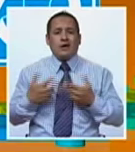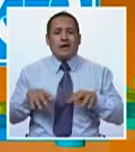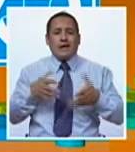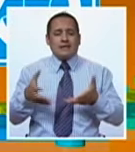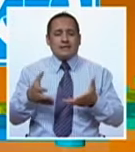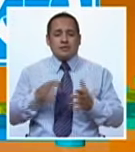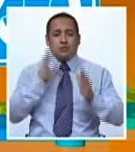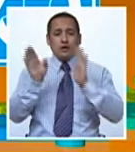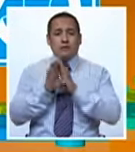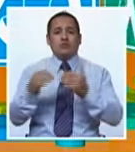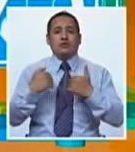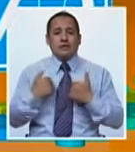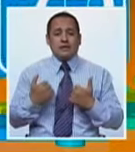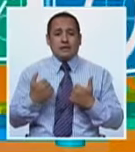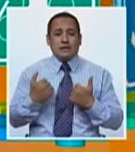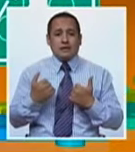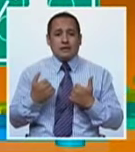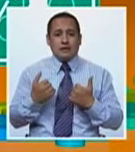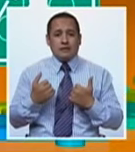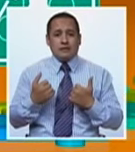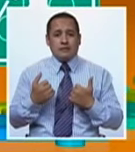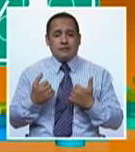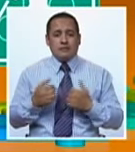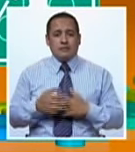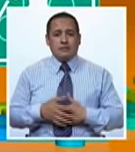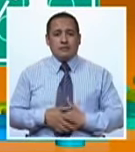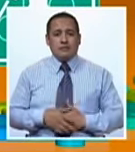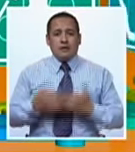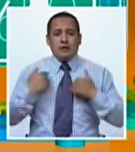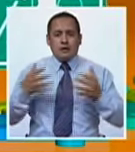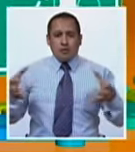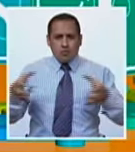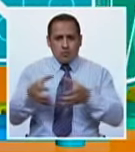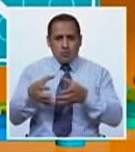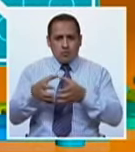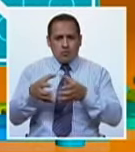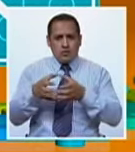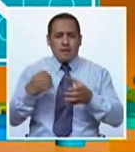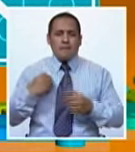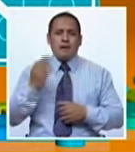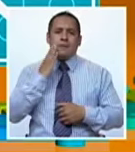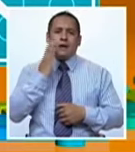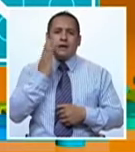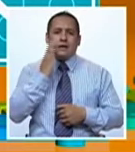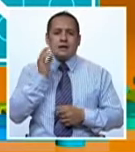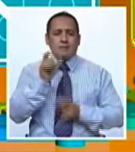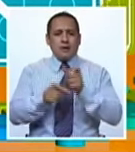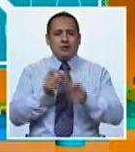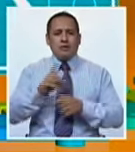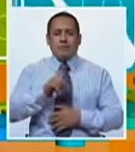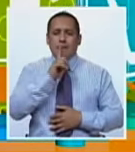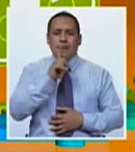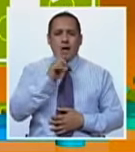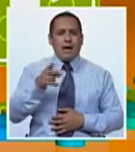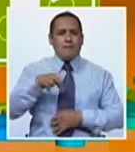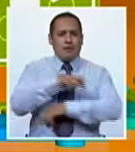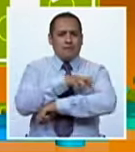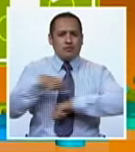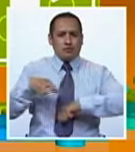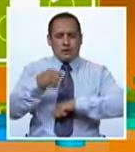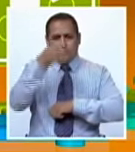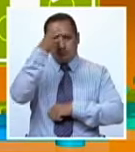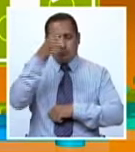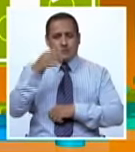Entonces, que hicimos fue juntarnos un grupo de mamás y de papás y de